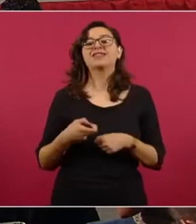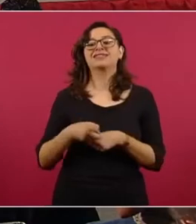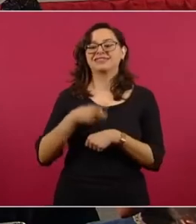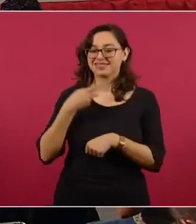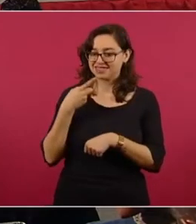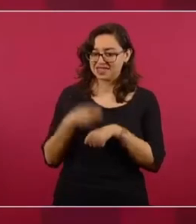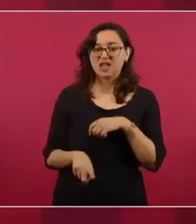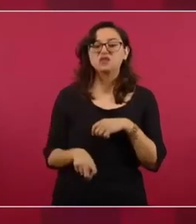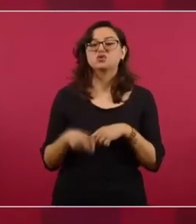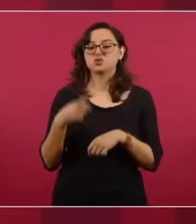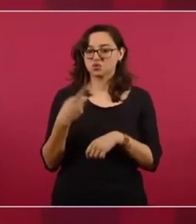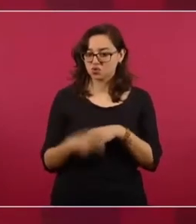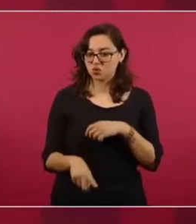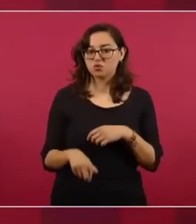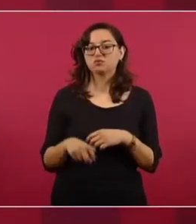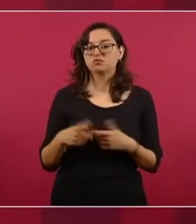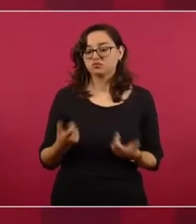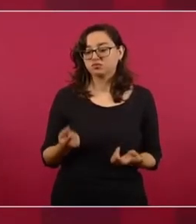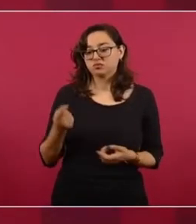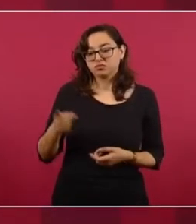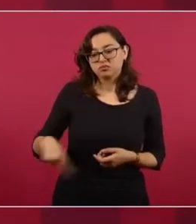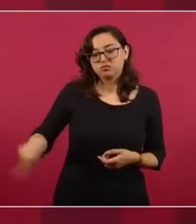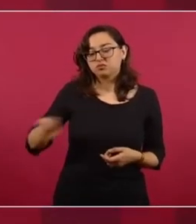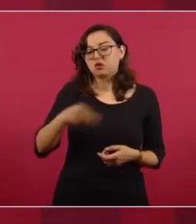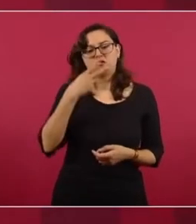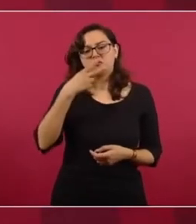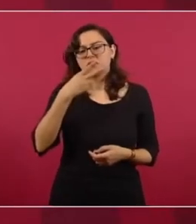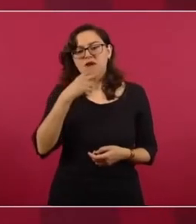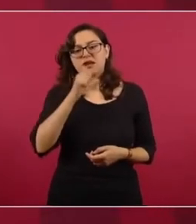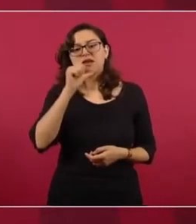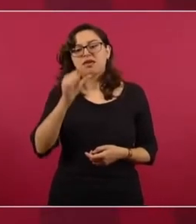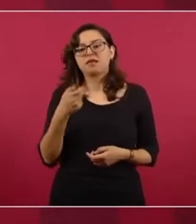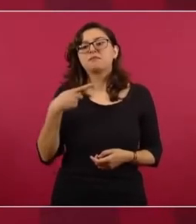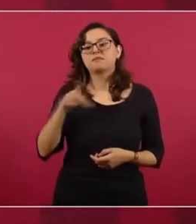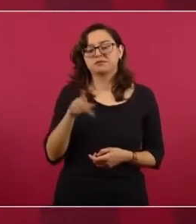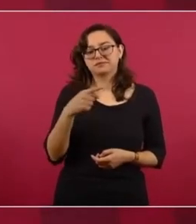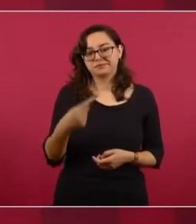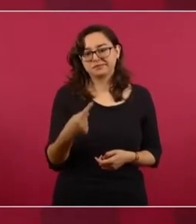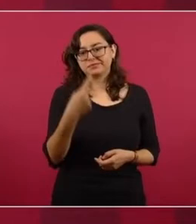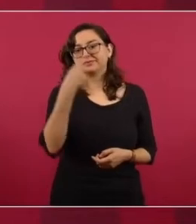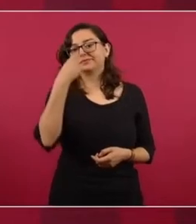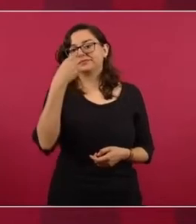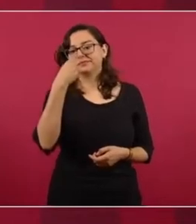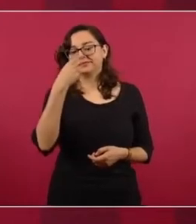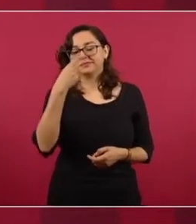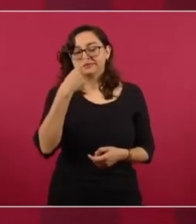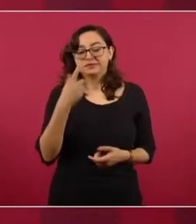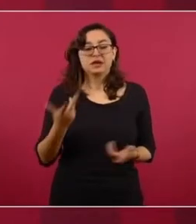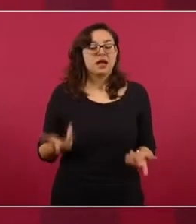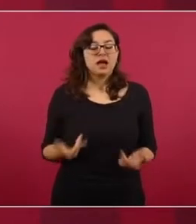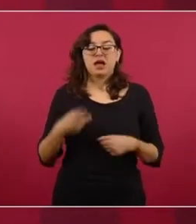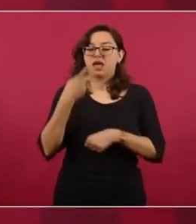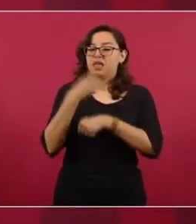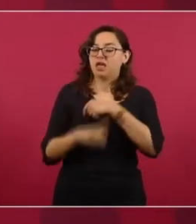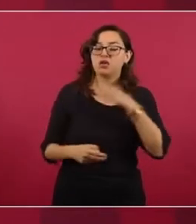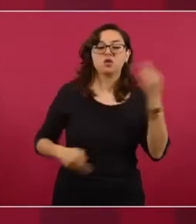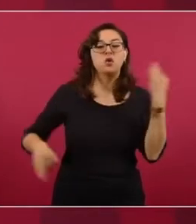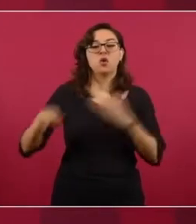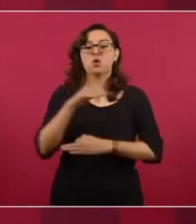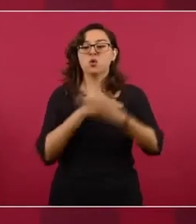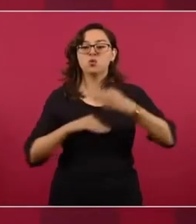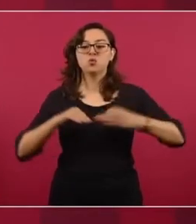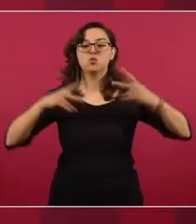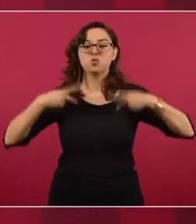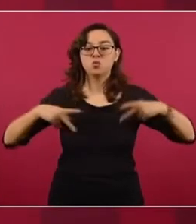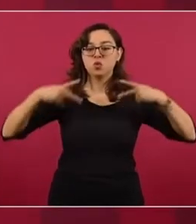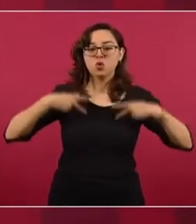por tabaquismo de segunda mano. De modo que afecta a todas y todos, menores de edad, personas jóvenes, personas